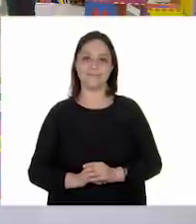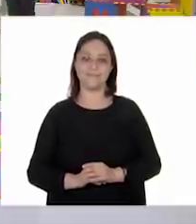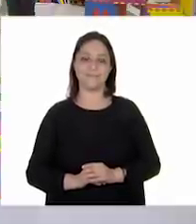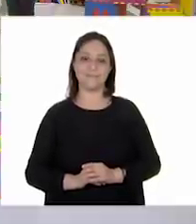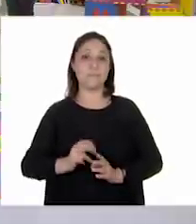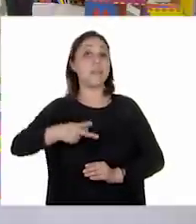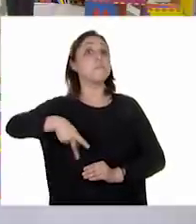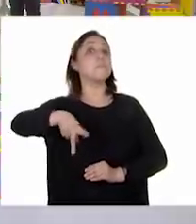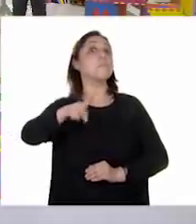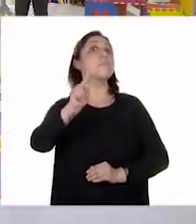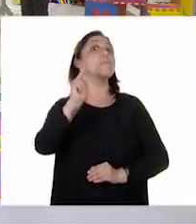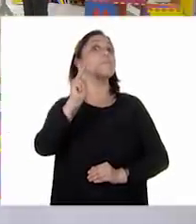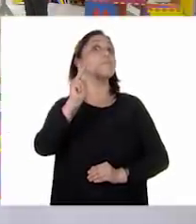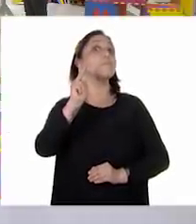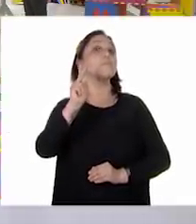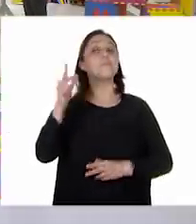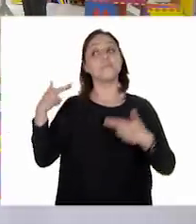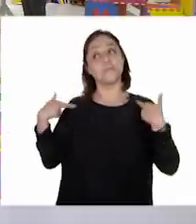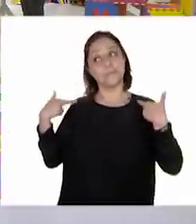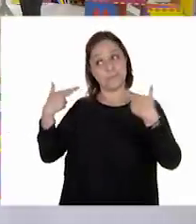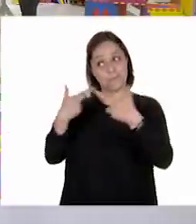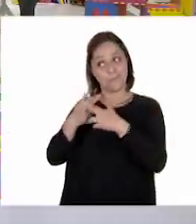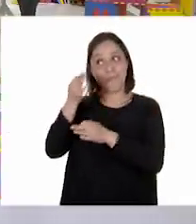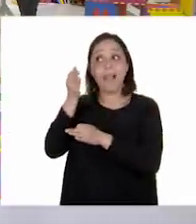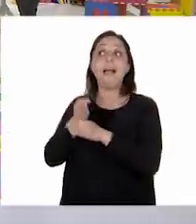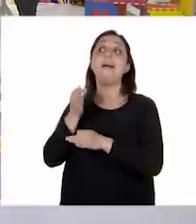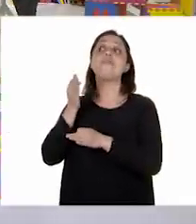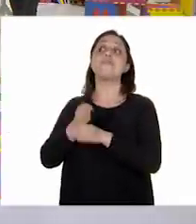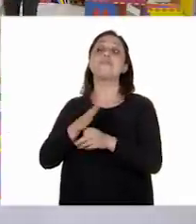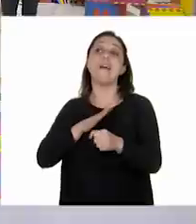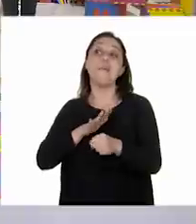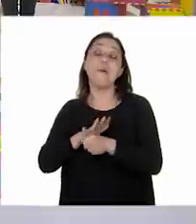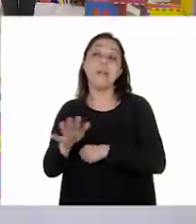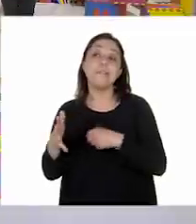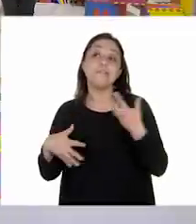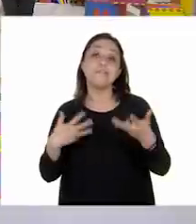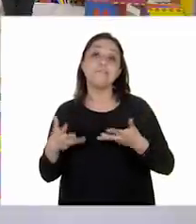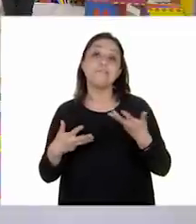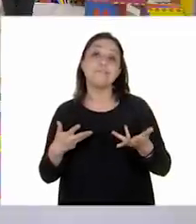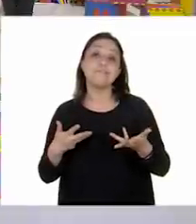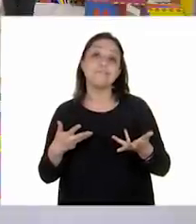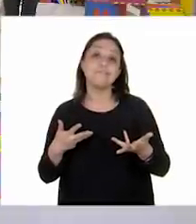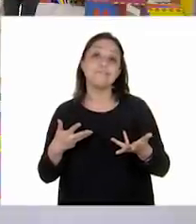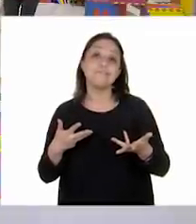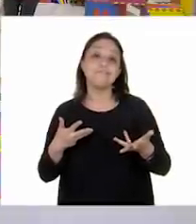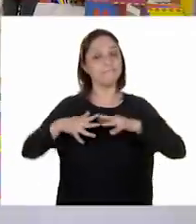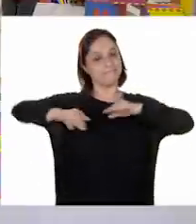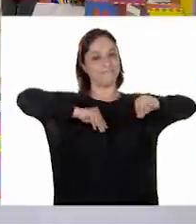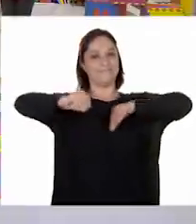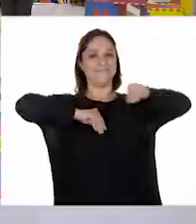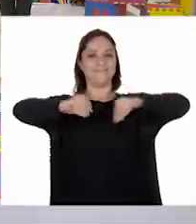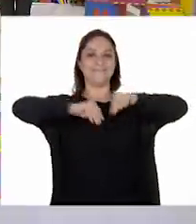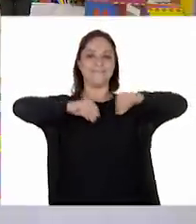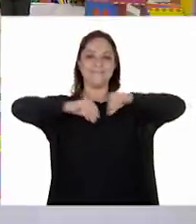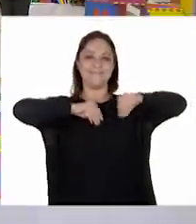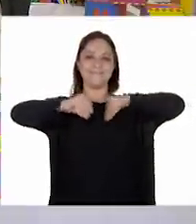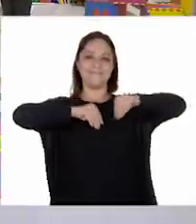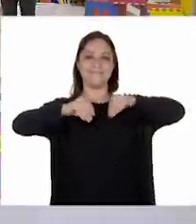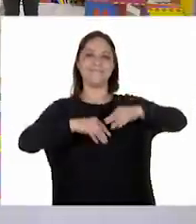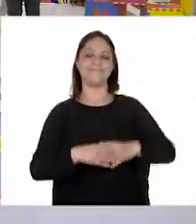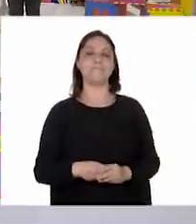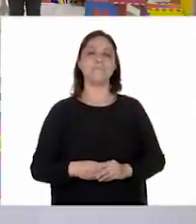Pero antes, maestra Inme, ha llegado el momento de... Movernos. No, bueno.